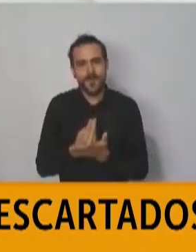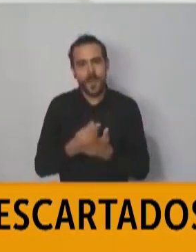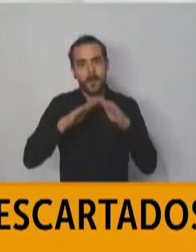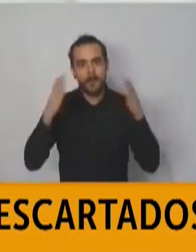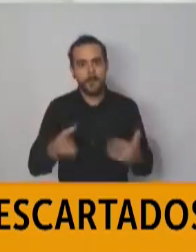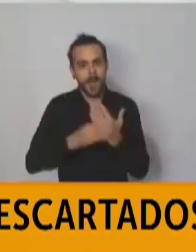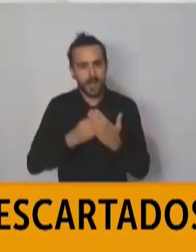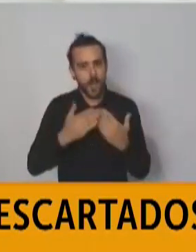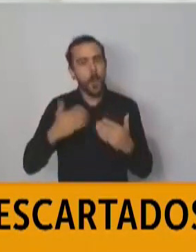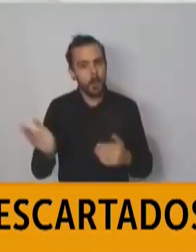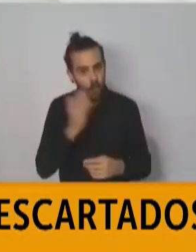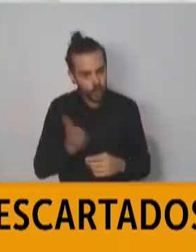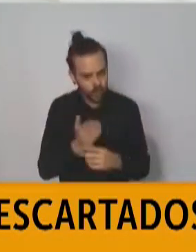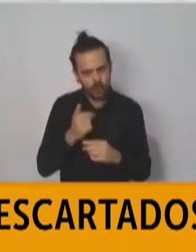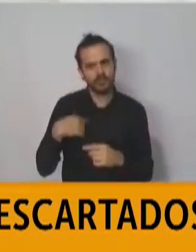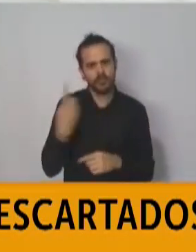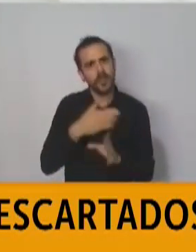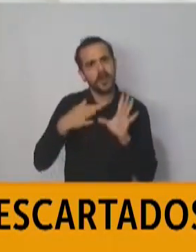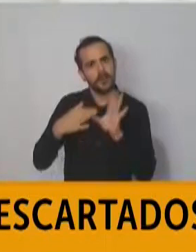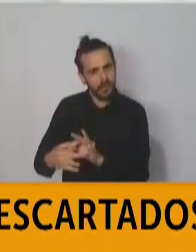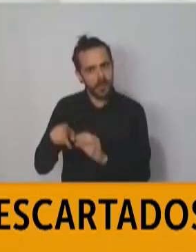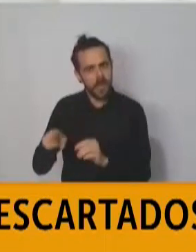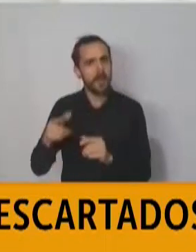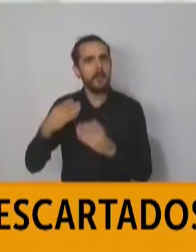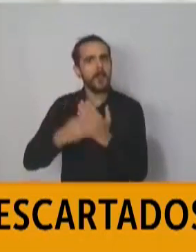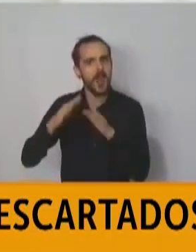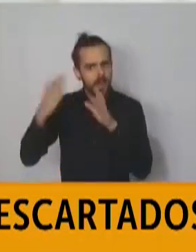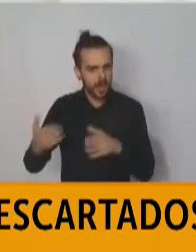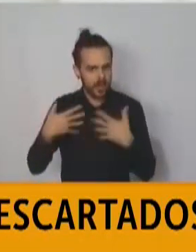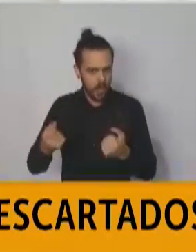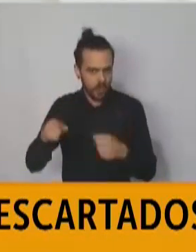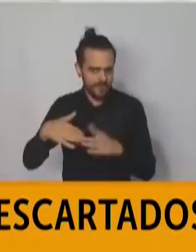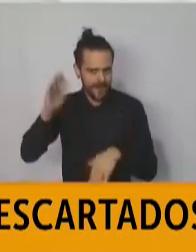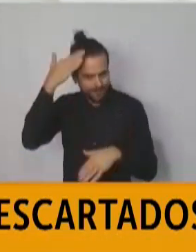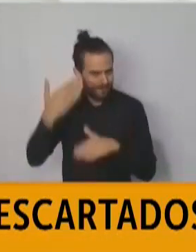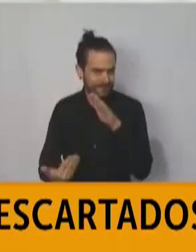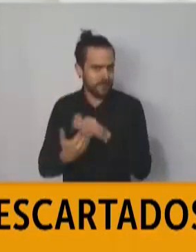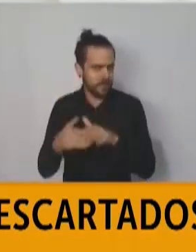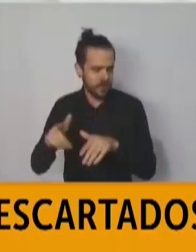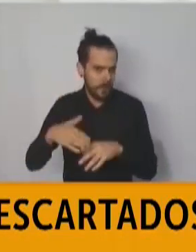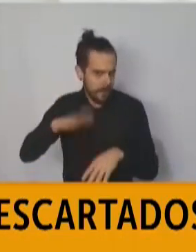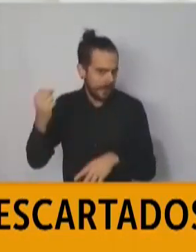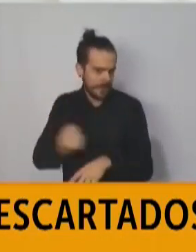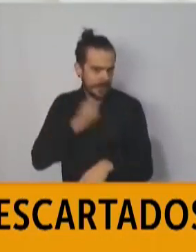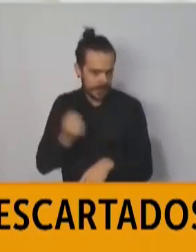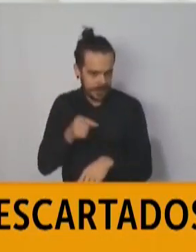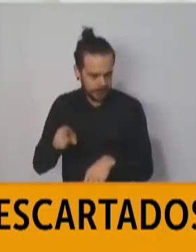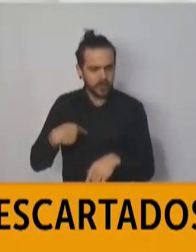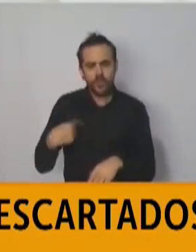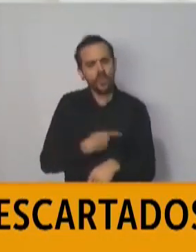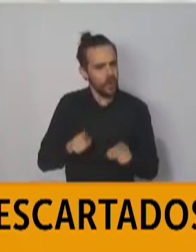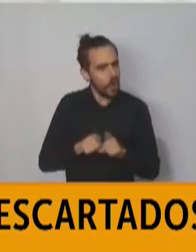al Ministerio de Salud, que es el ministerio que tiene la mayor responsabilidad y el mayor protagonismo en esta problemática,